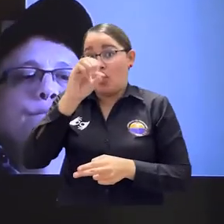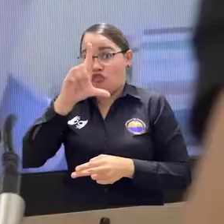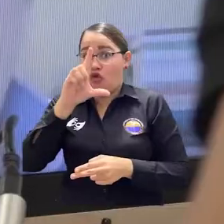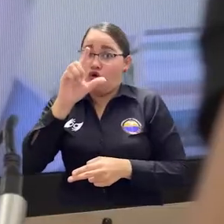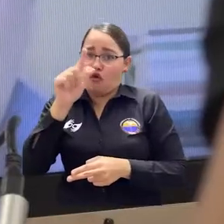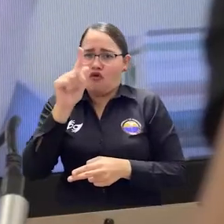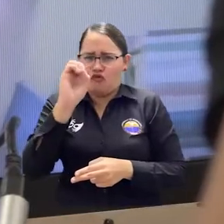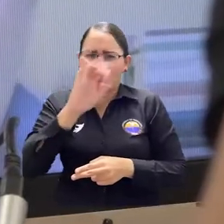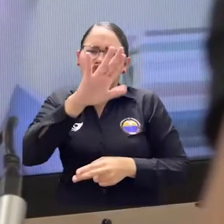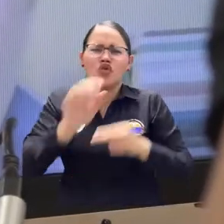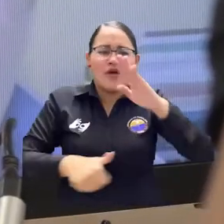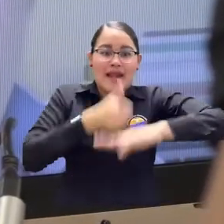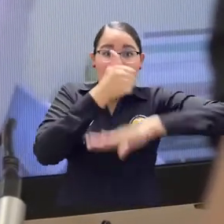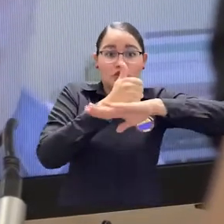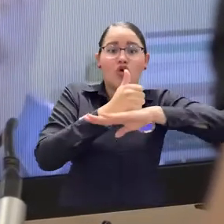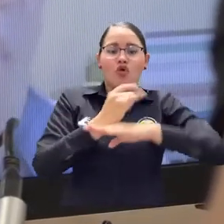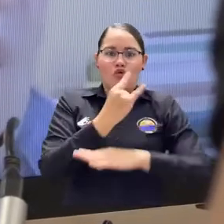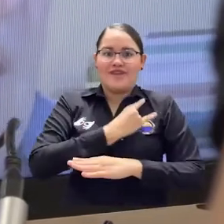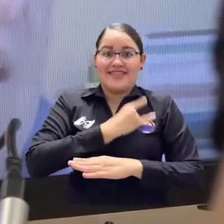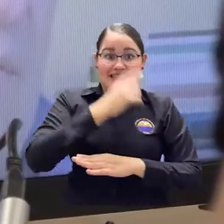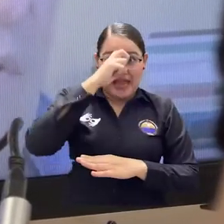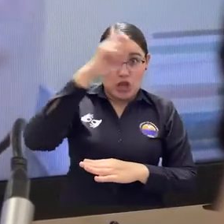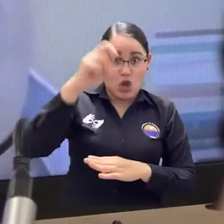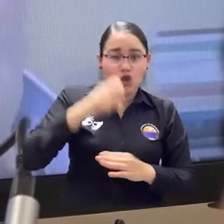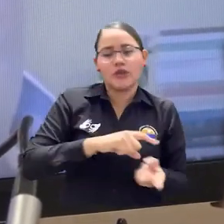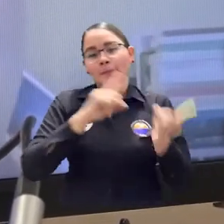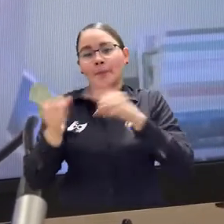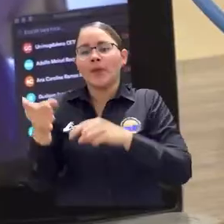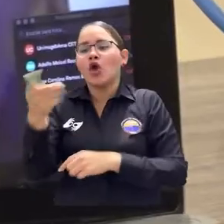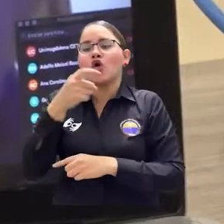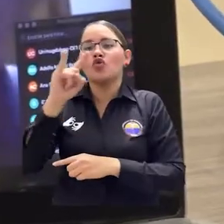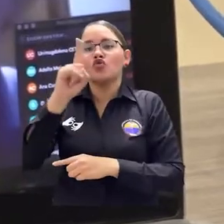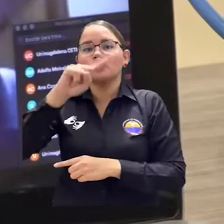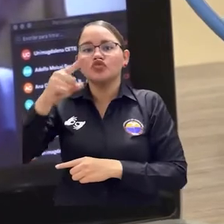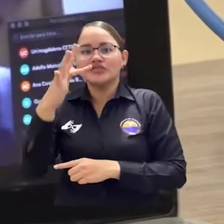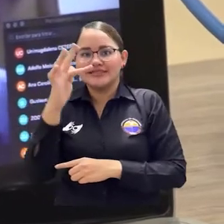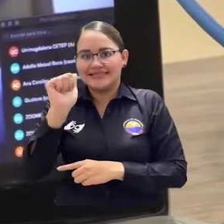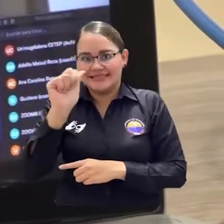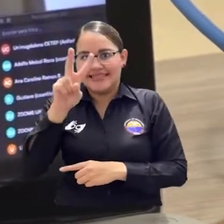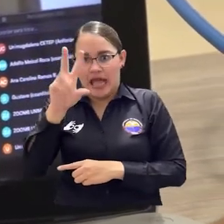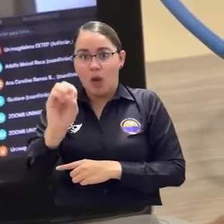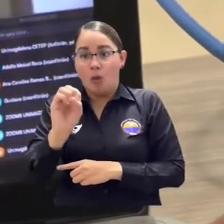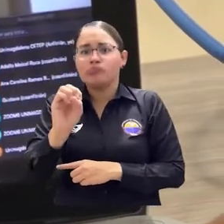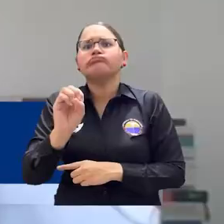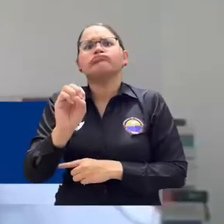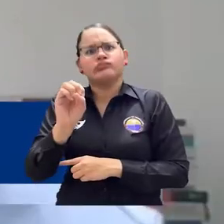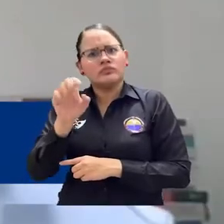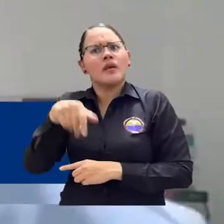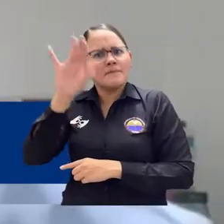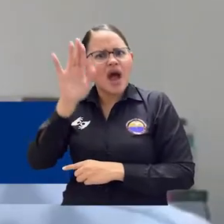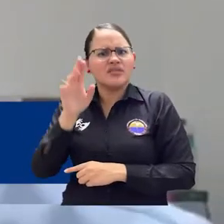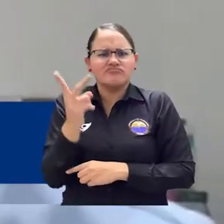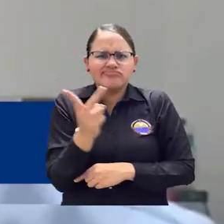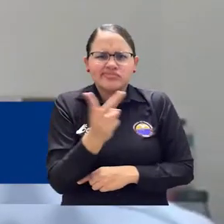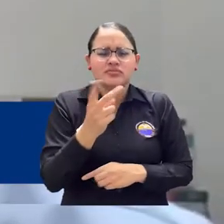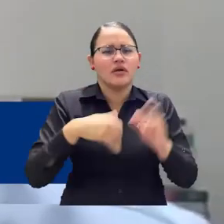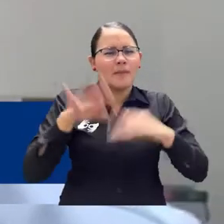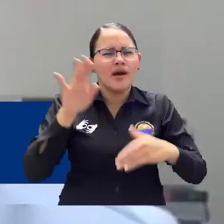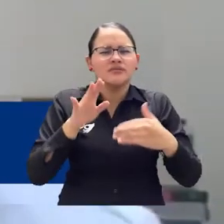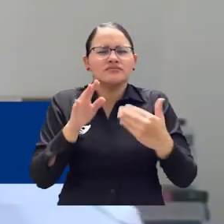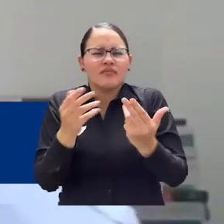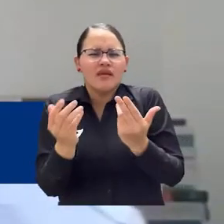economista e historiador Adolfo Meisel y el historiador Gustavo Bell Lemos. Y celebro y